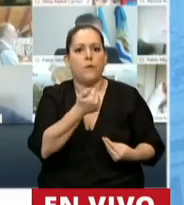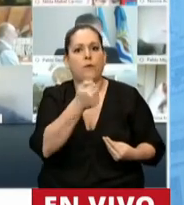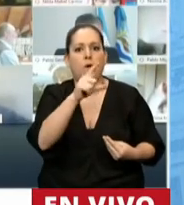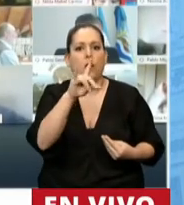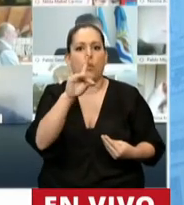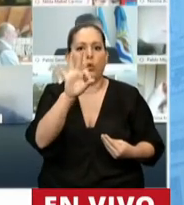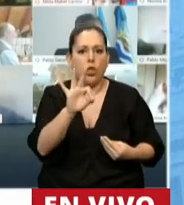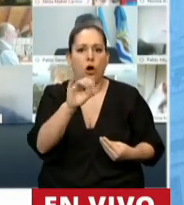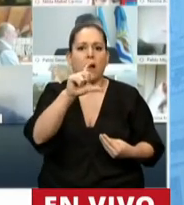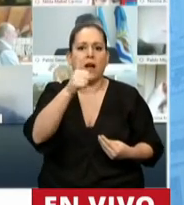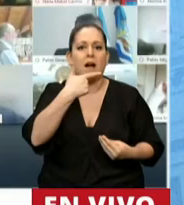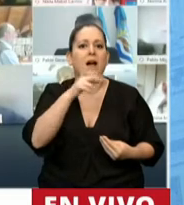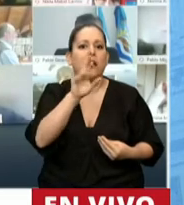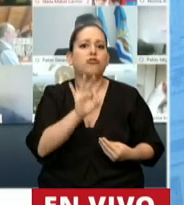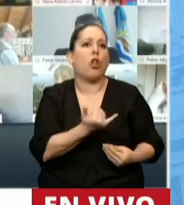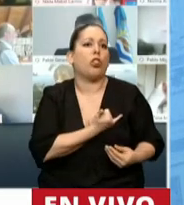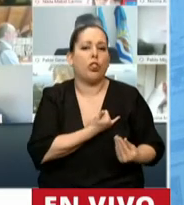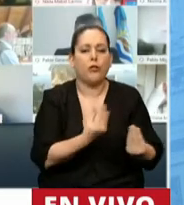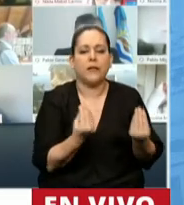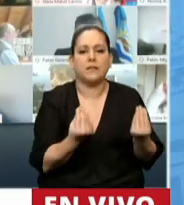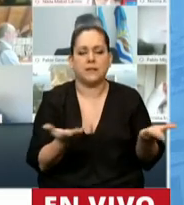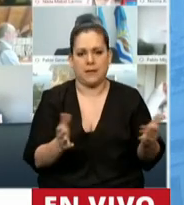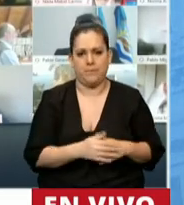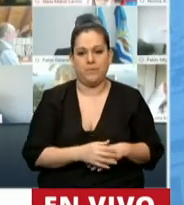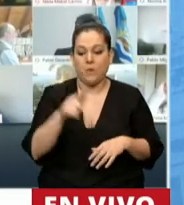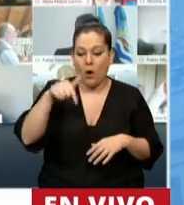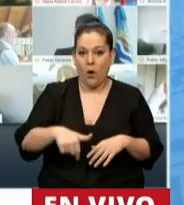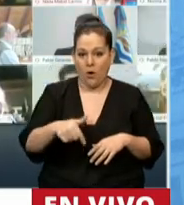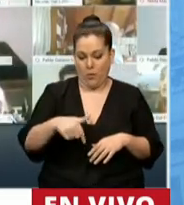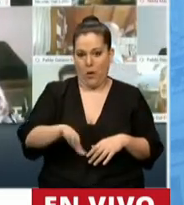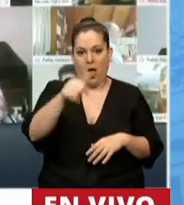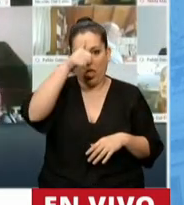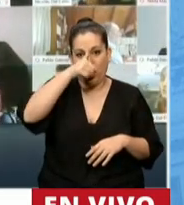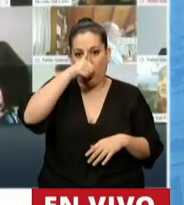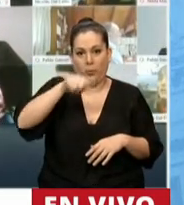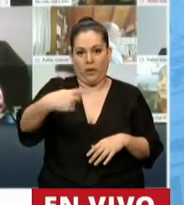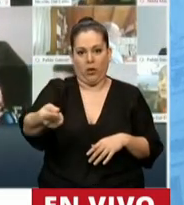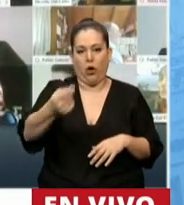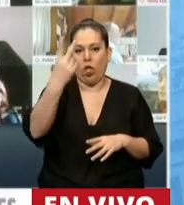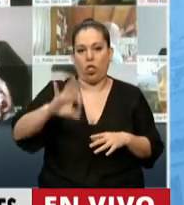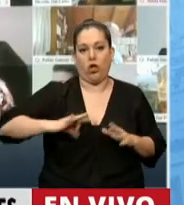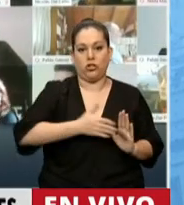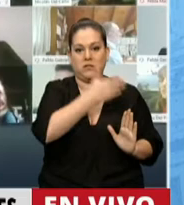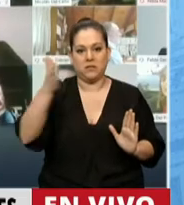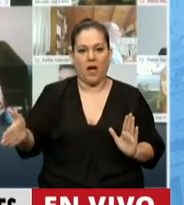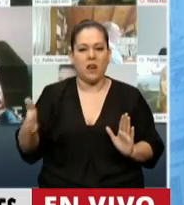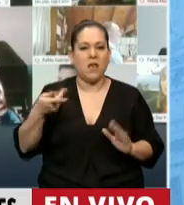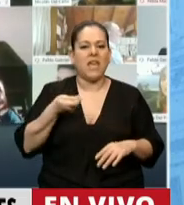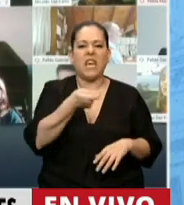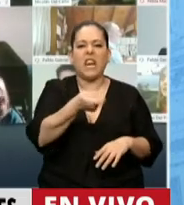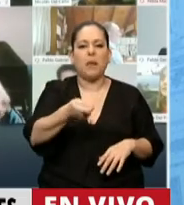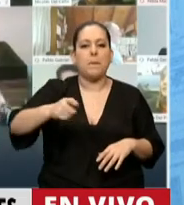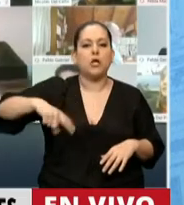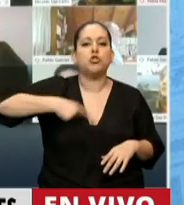quería hoy referirme a los dos años que se cumplen el día domingo de este crimen social